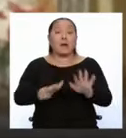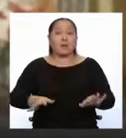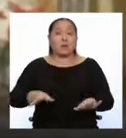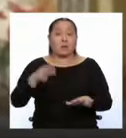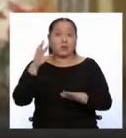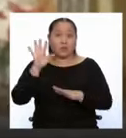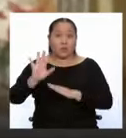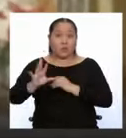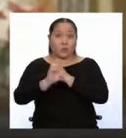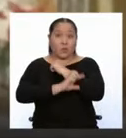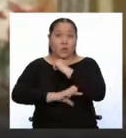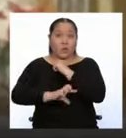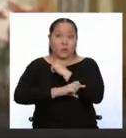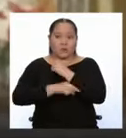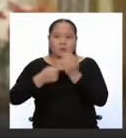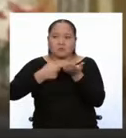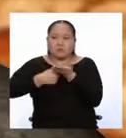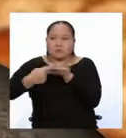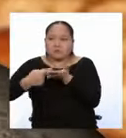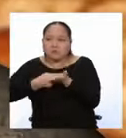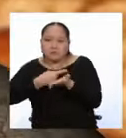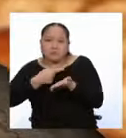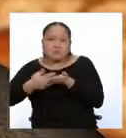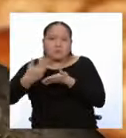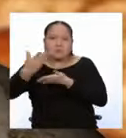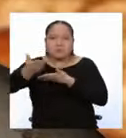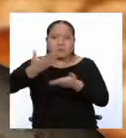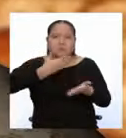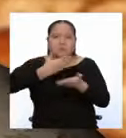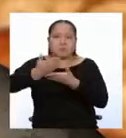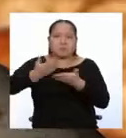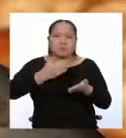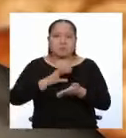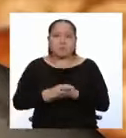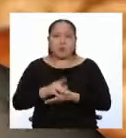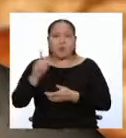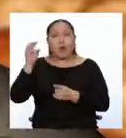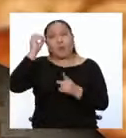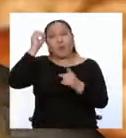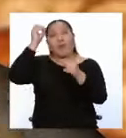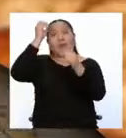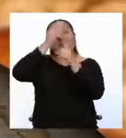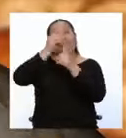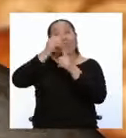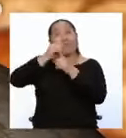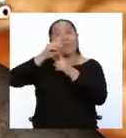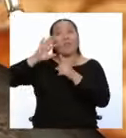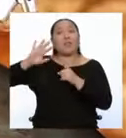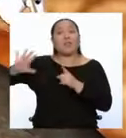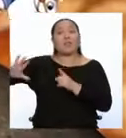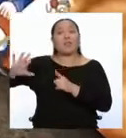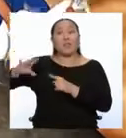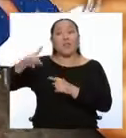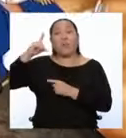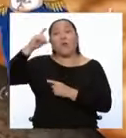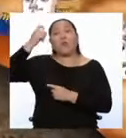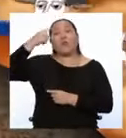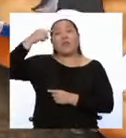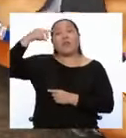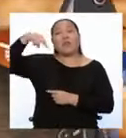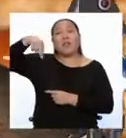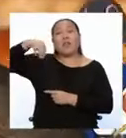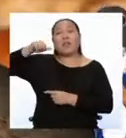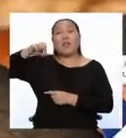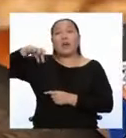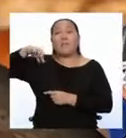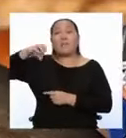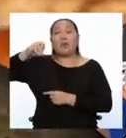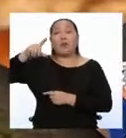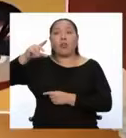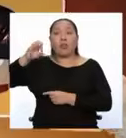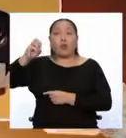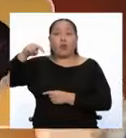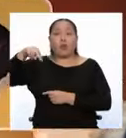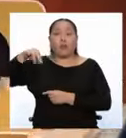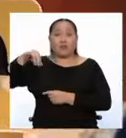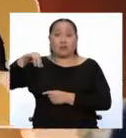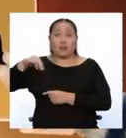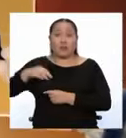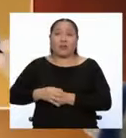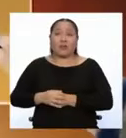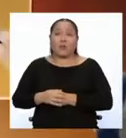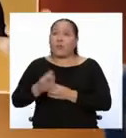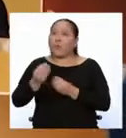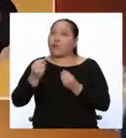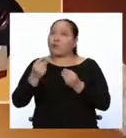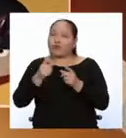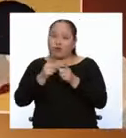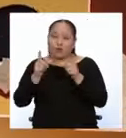lograr negociaciones diplomáticas. Además, el objetivo principal de la política napoleónica fue conquistar muchos lugares de Europa y,